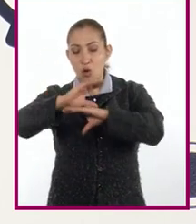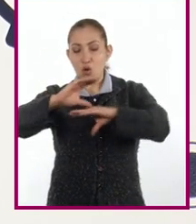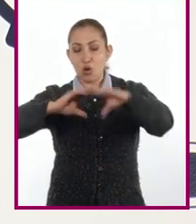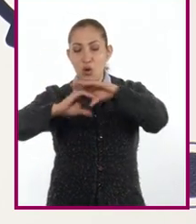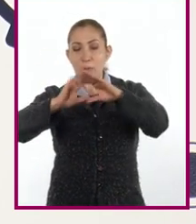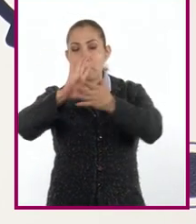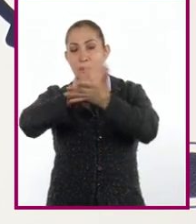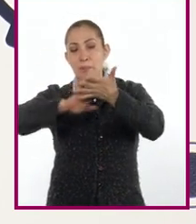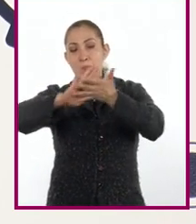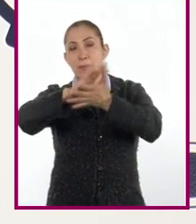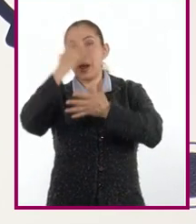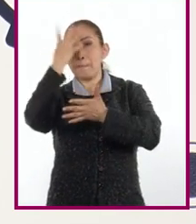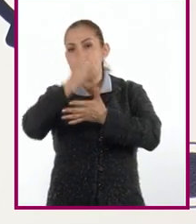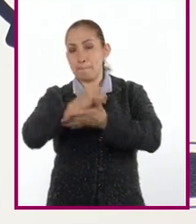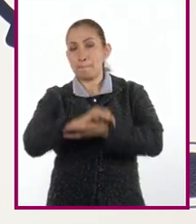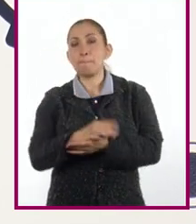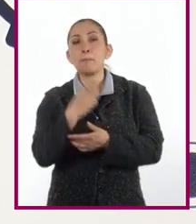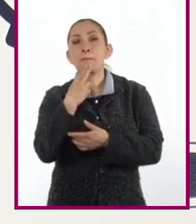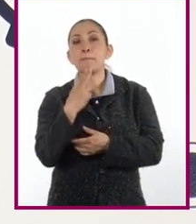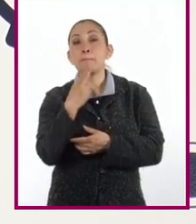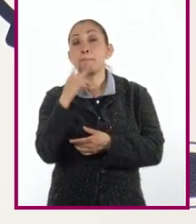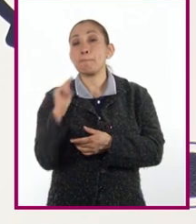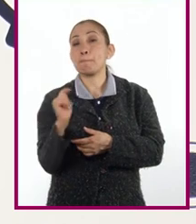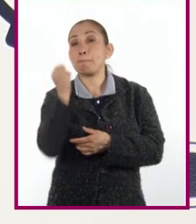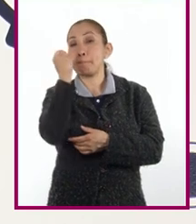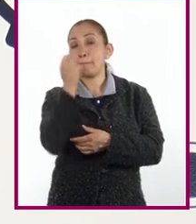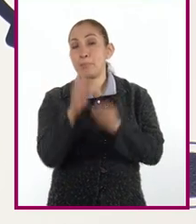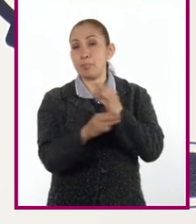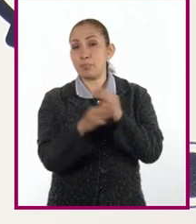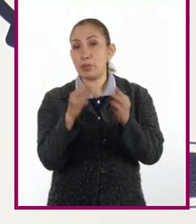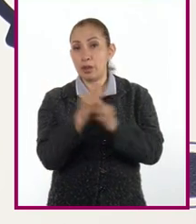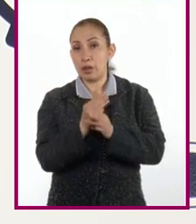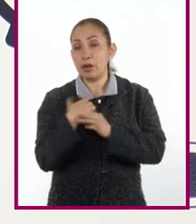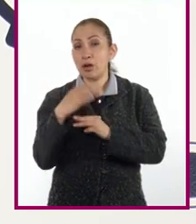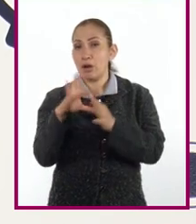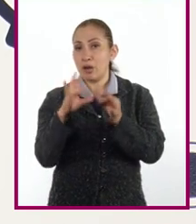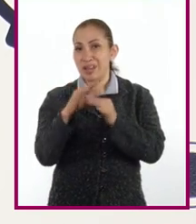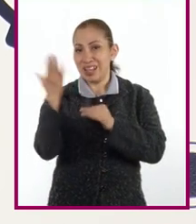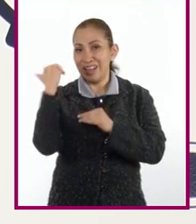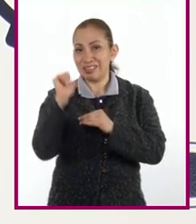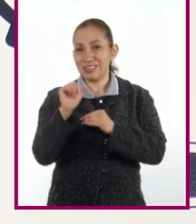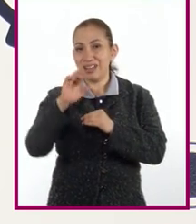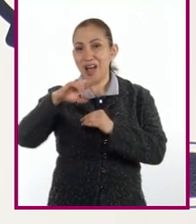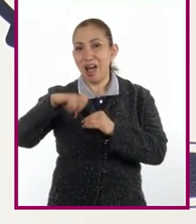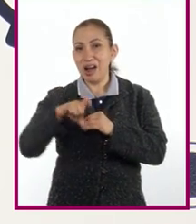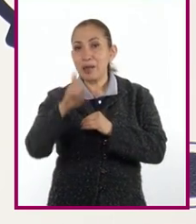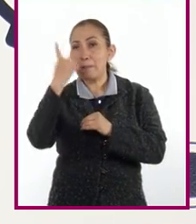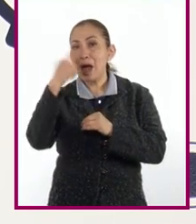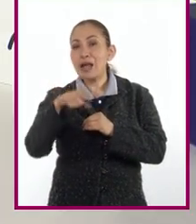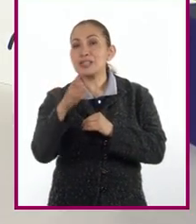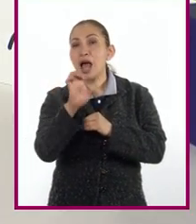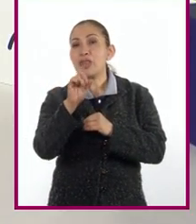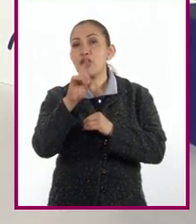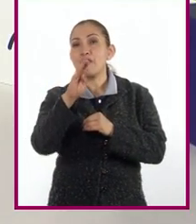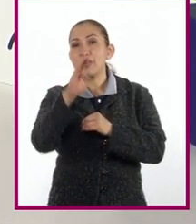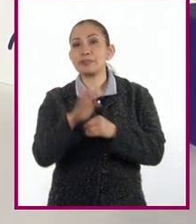para decorar. emplearemos la técnica y los materiales que nos explicó el arquitecto para elaborar adobe.